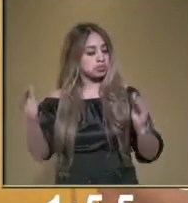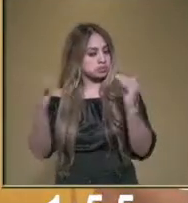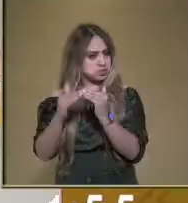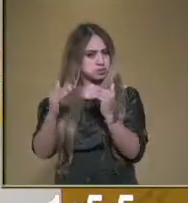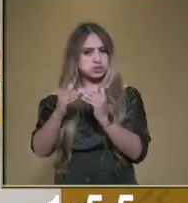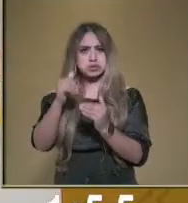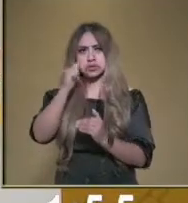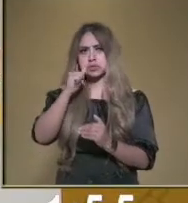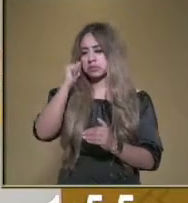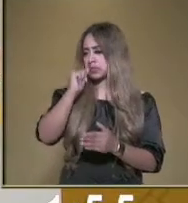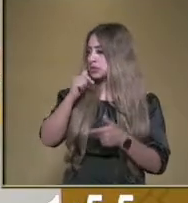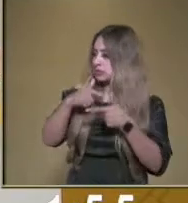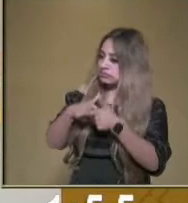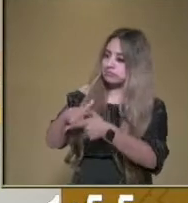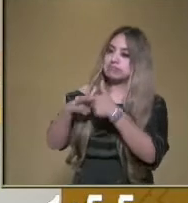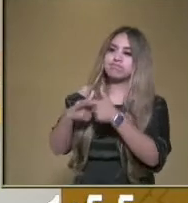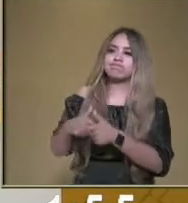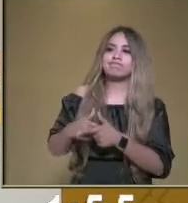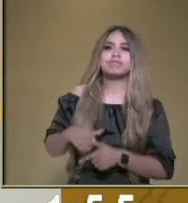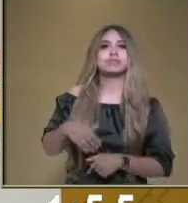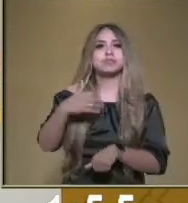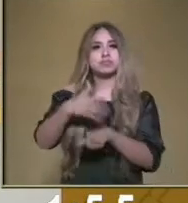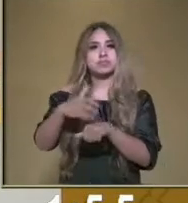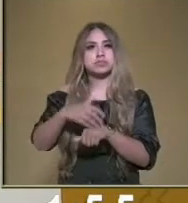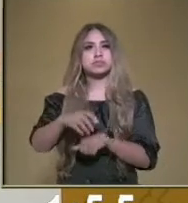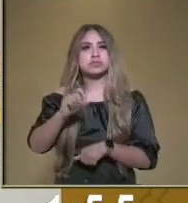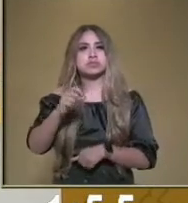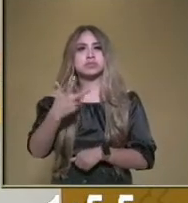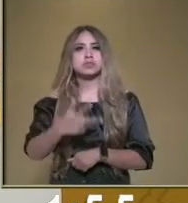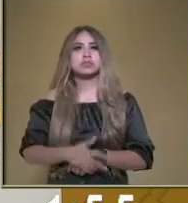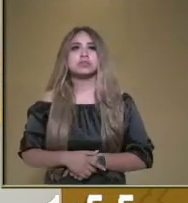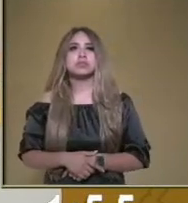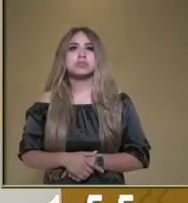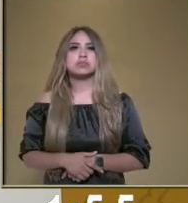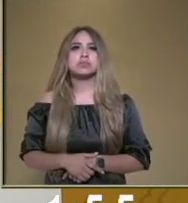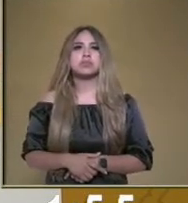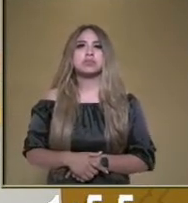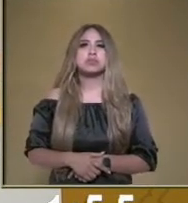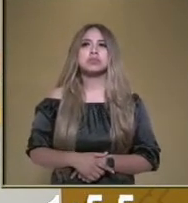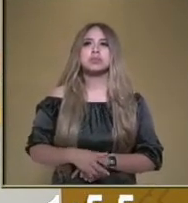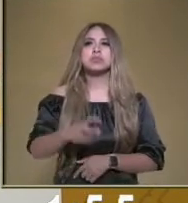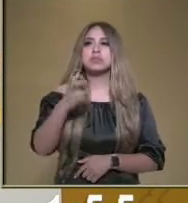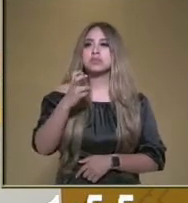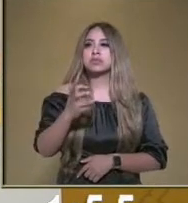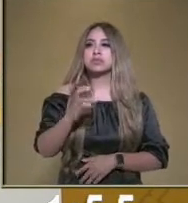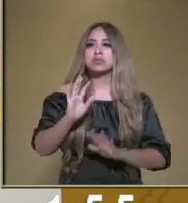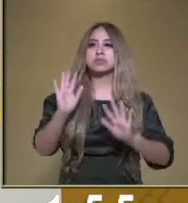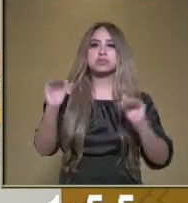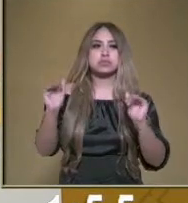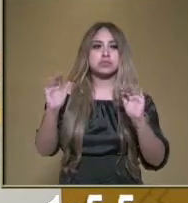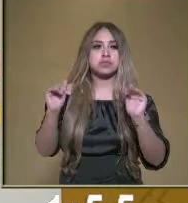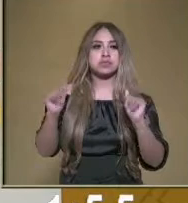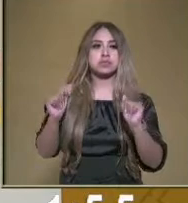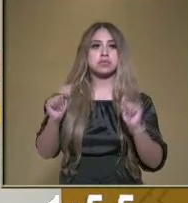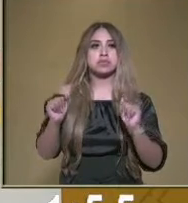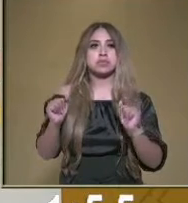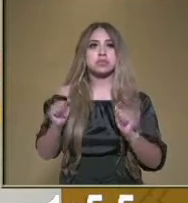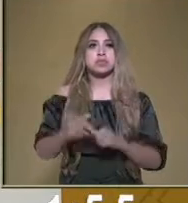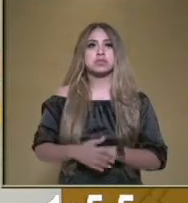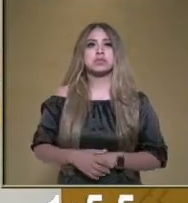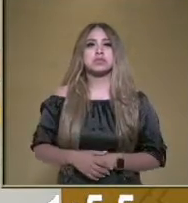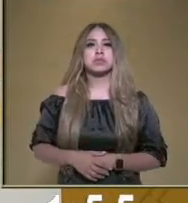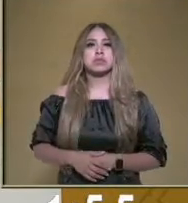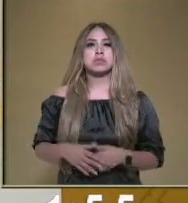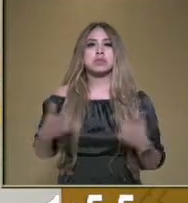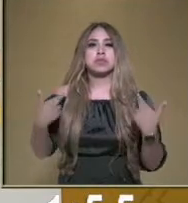se nos han dado a través del canal 28. Muy bien, amiguitos, pues con eso nos despedimos. Se despide de ustedes la profesora